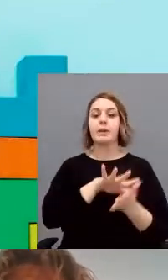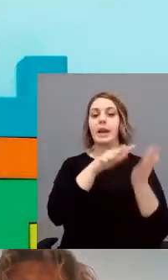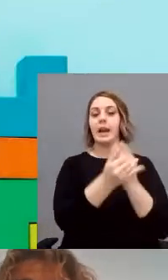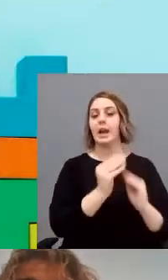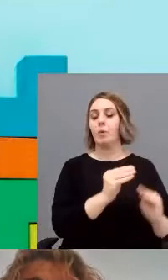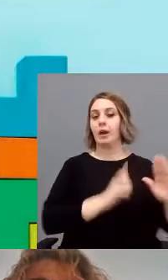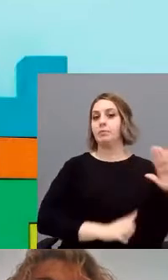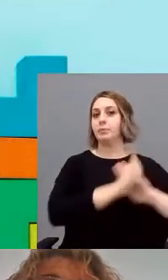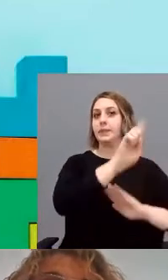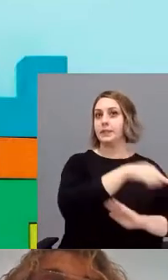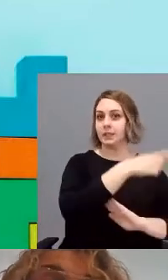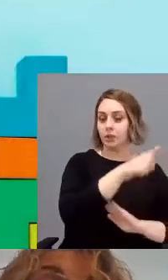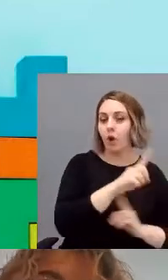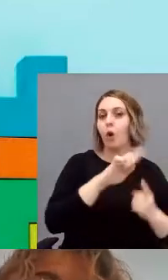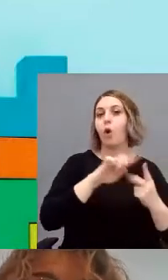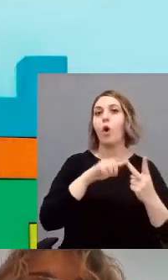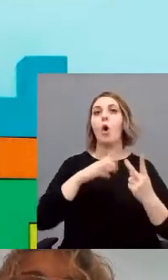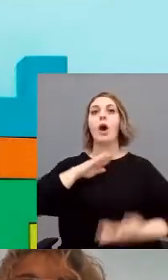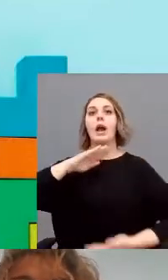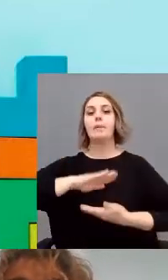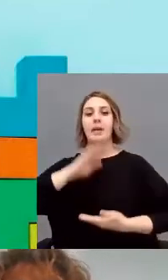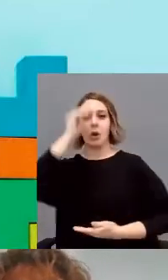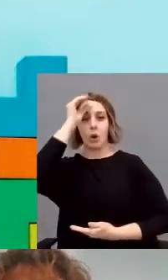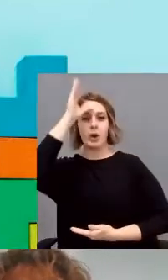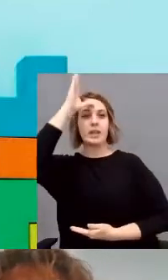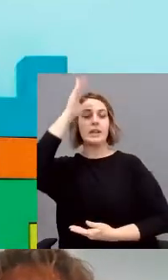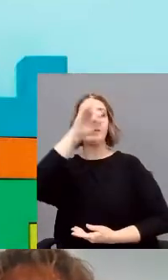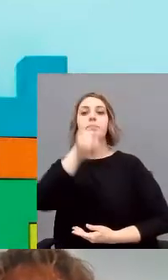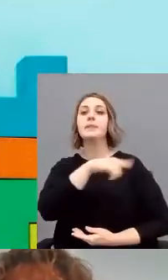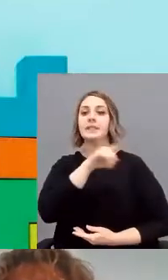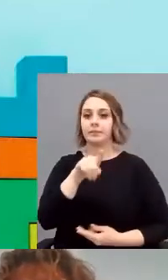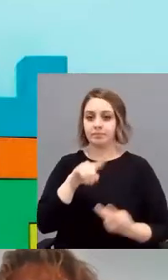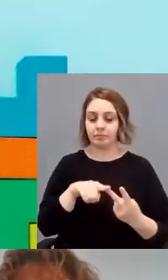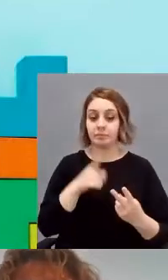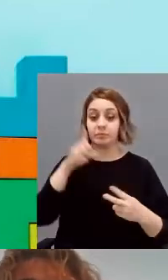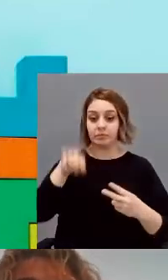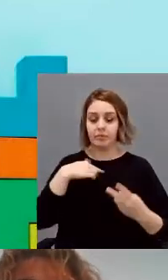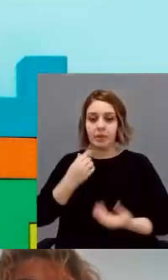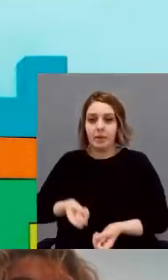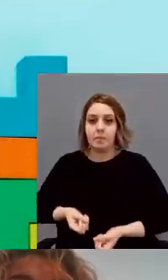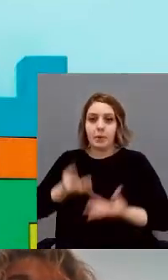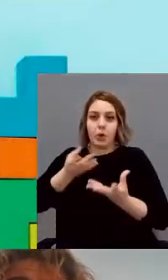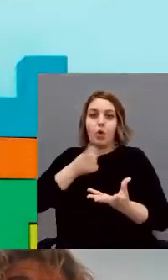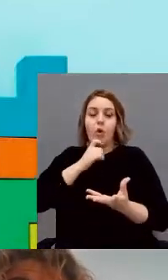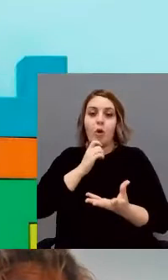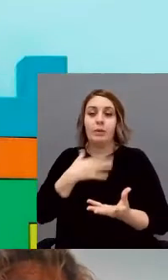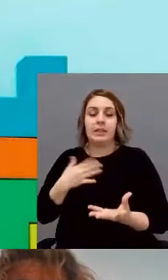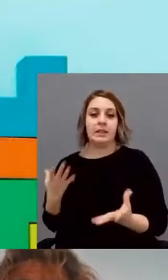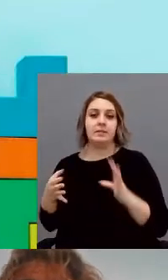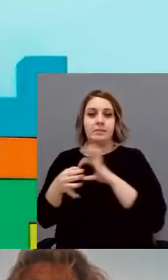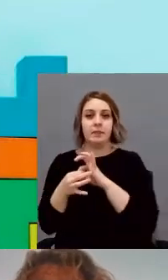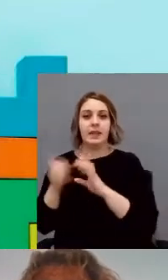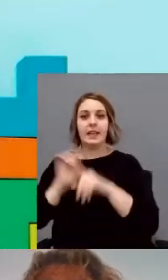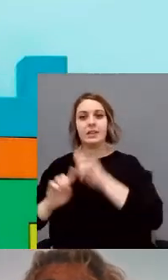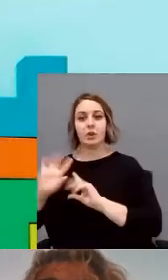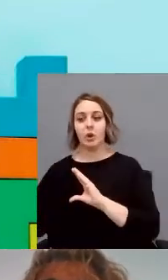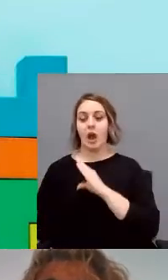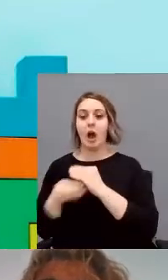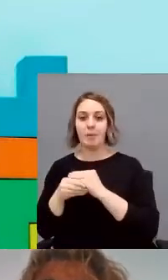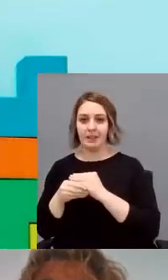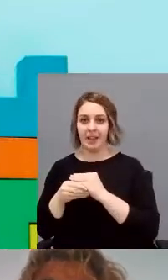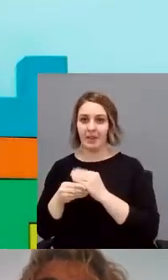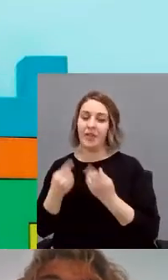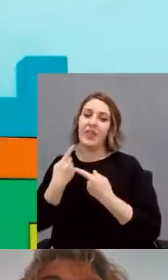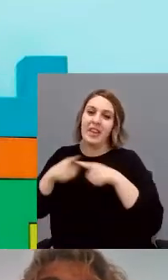lenguaje desarrollado o no o la capacidad cognitiva. Además, también varía la manifestación si tiene asociado otro trastorno.